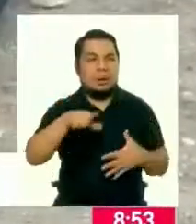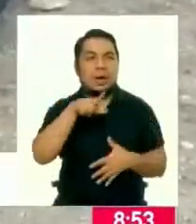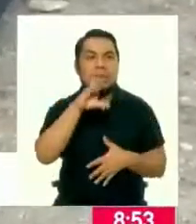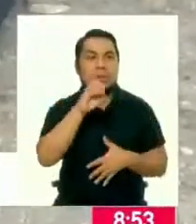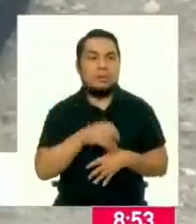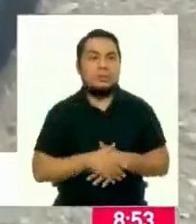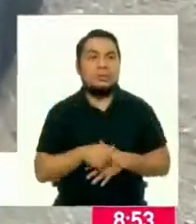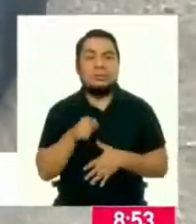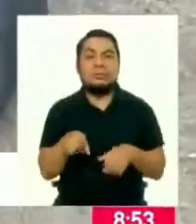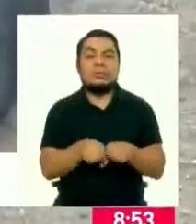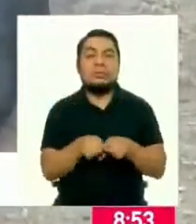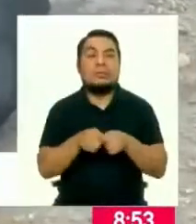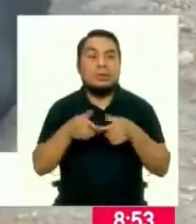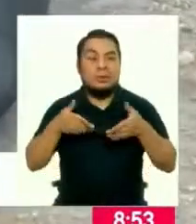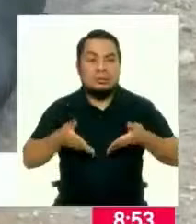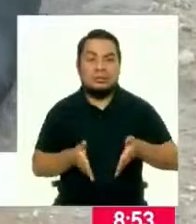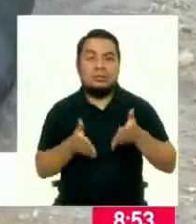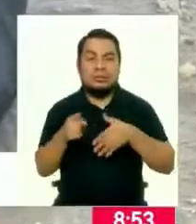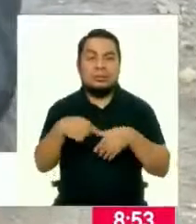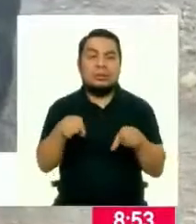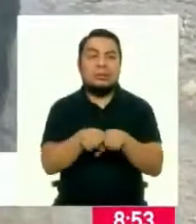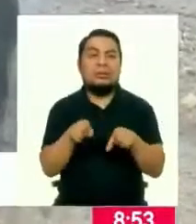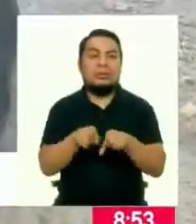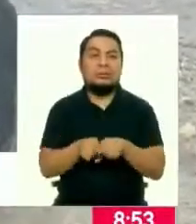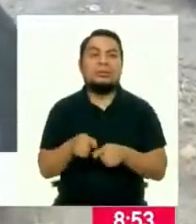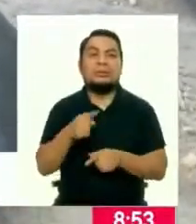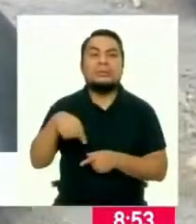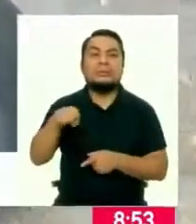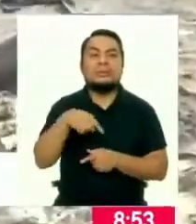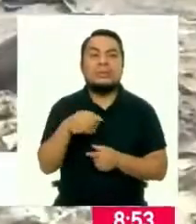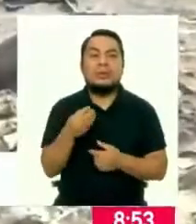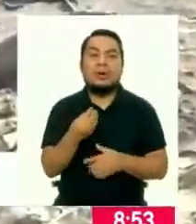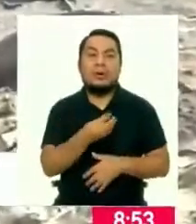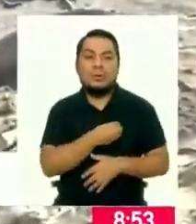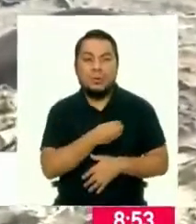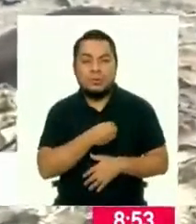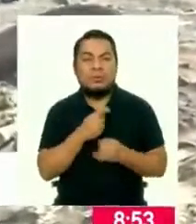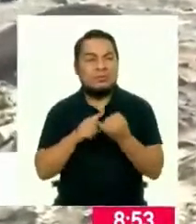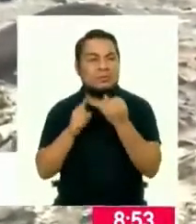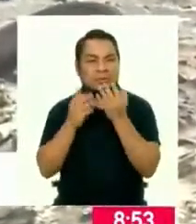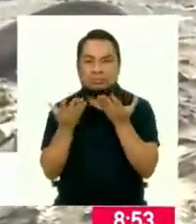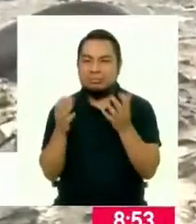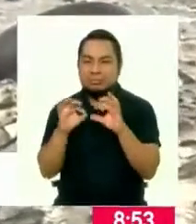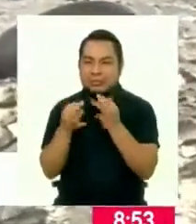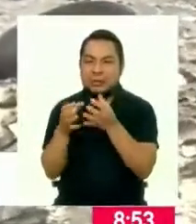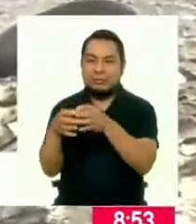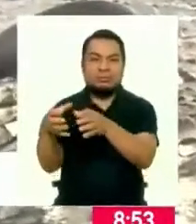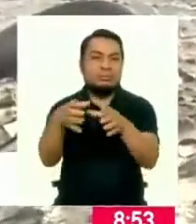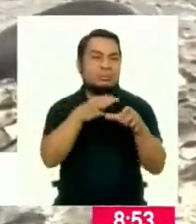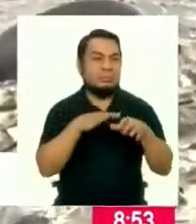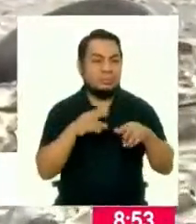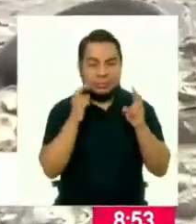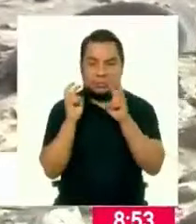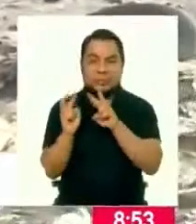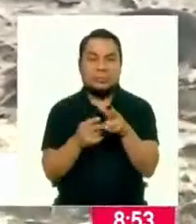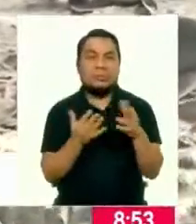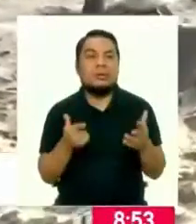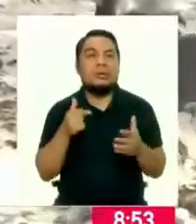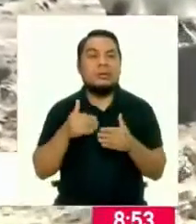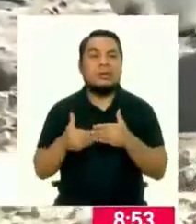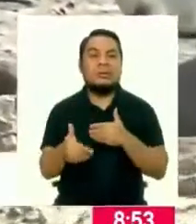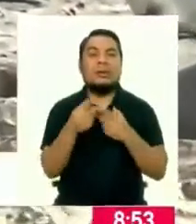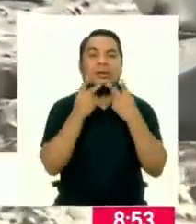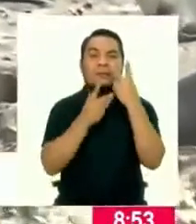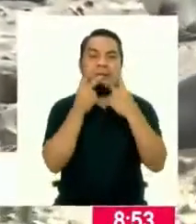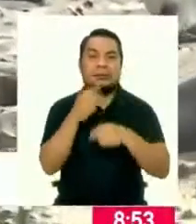los cachorros de lobo fino, así como las crías amamantando, son muchas de las escenas que pudimos observar durante